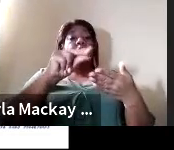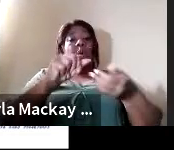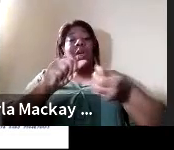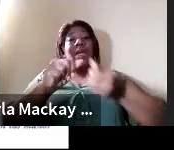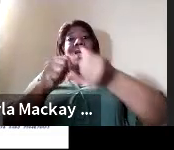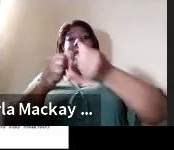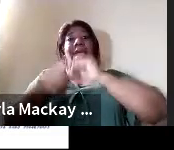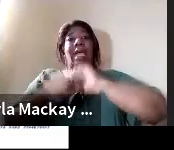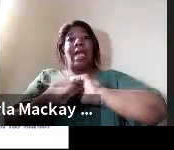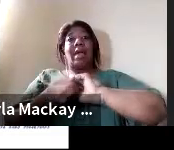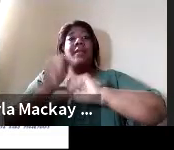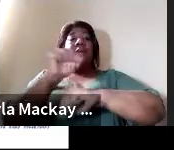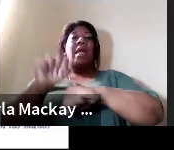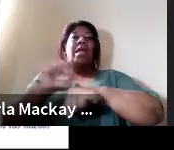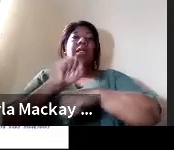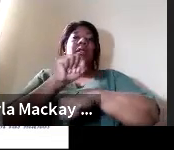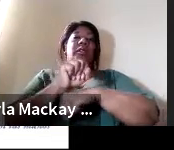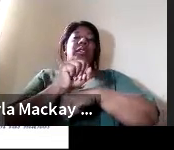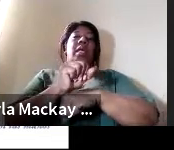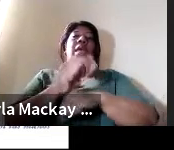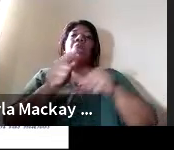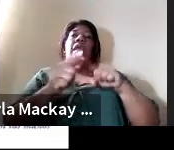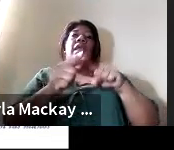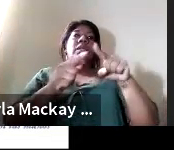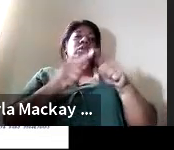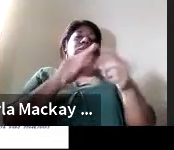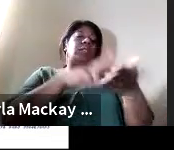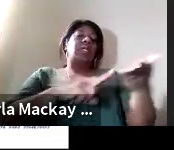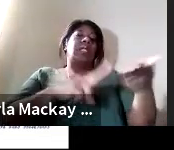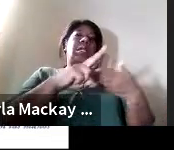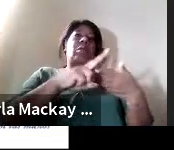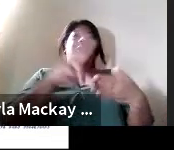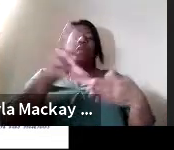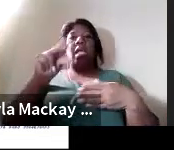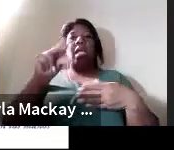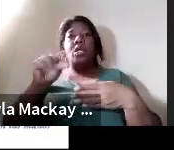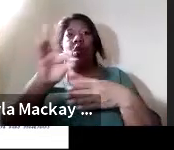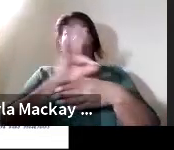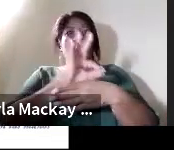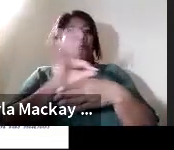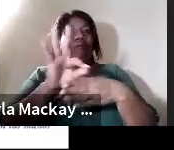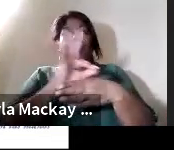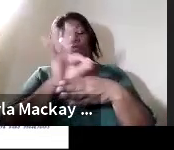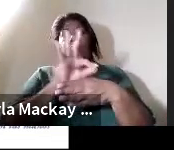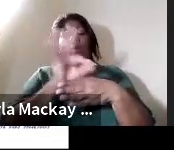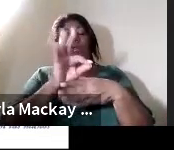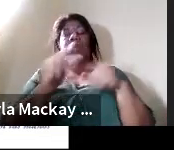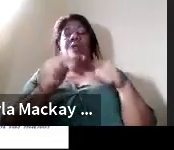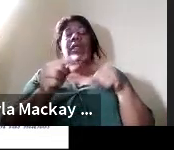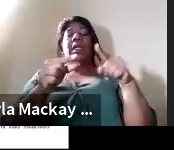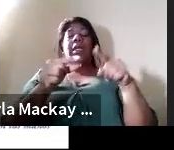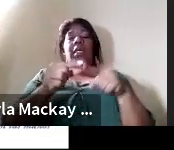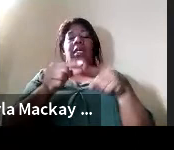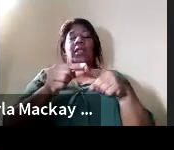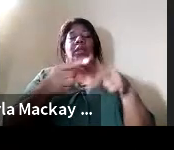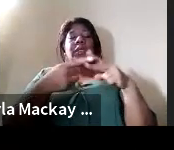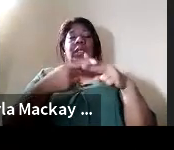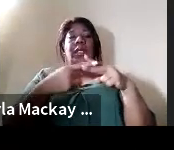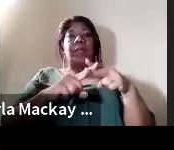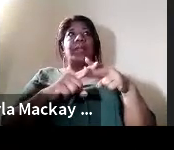deja de ser universidad. Entonces, partiendo de aquí y de otras situaciones más, nosotros entonces comenzamos a crear.